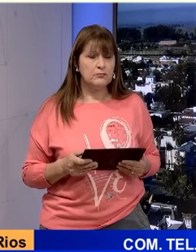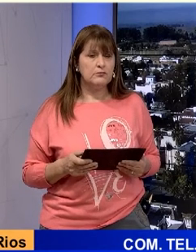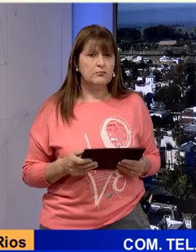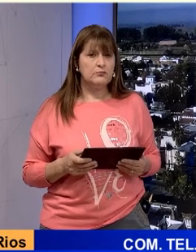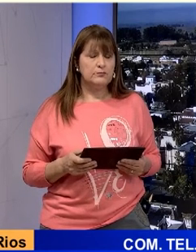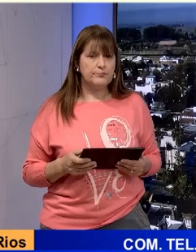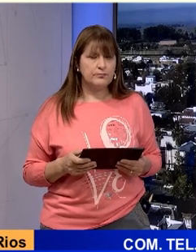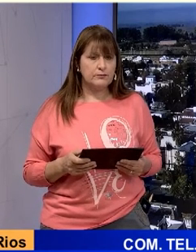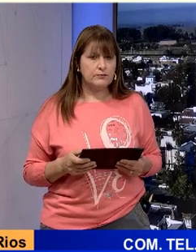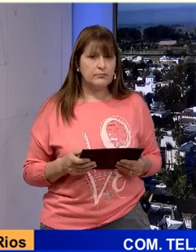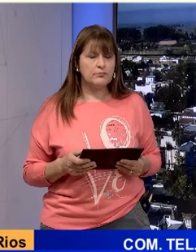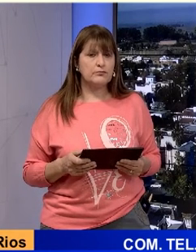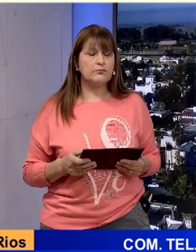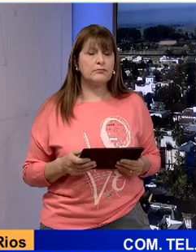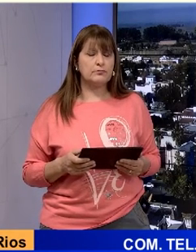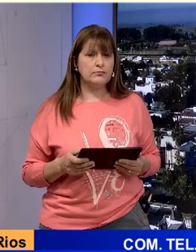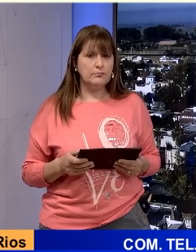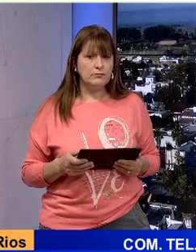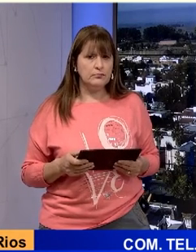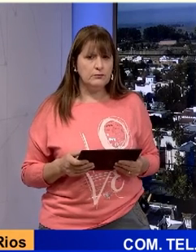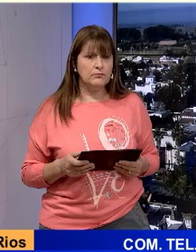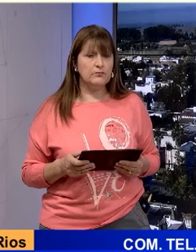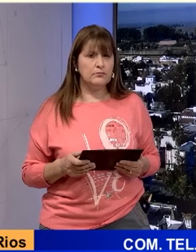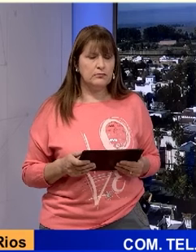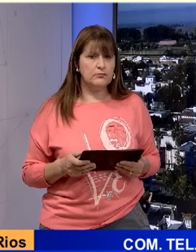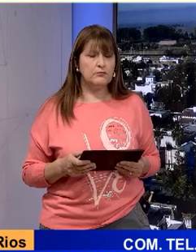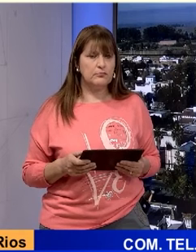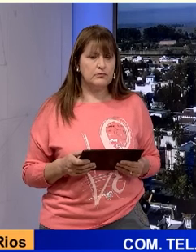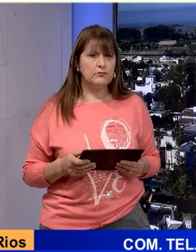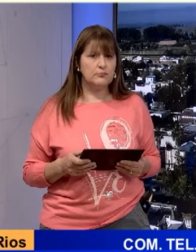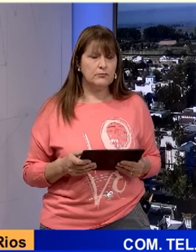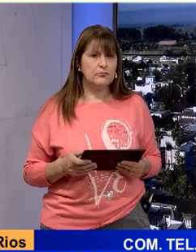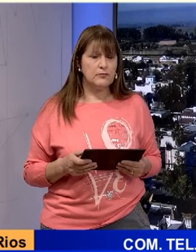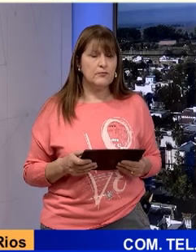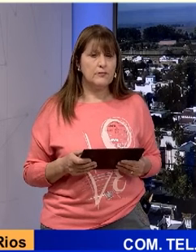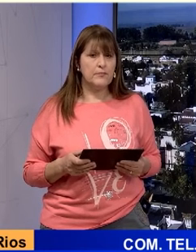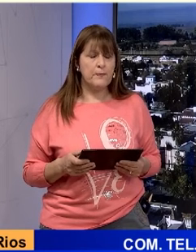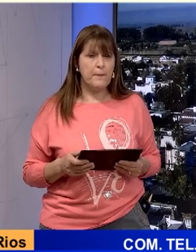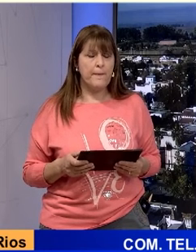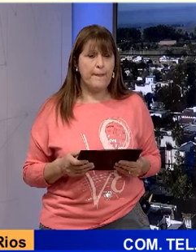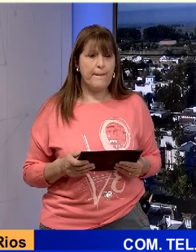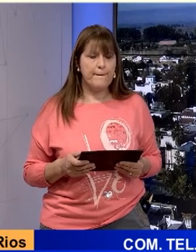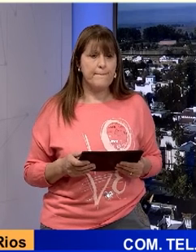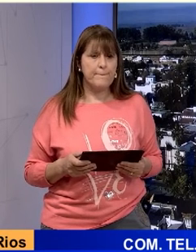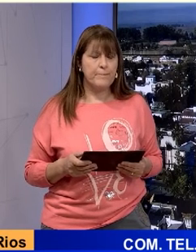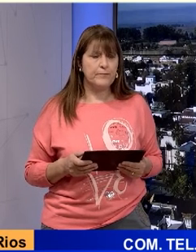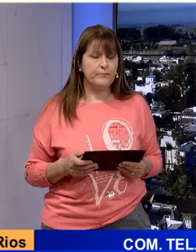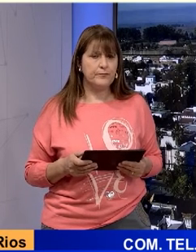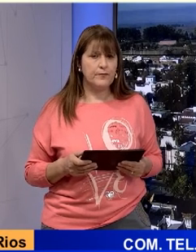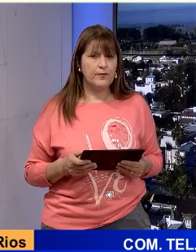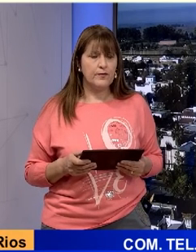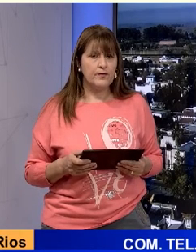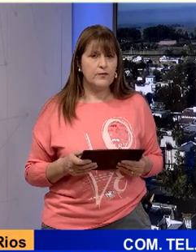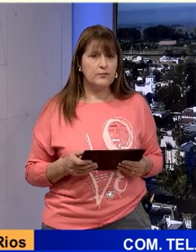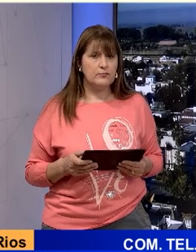audiencia pública, había público presente, autorizado, muchísimo, porque todavía seguimos